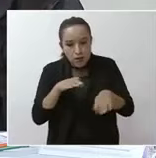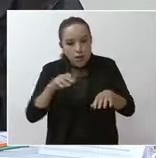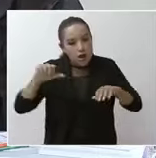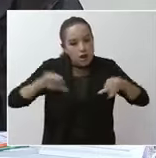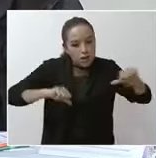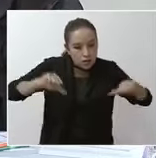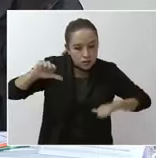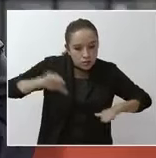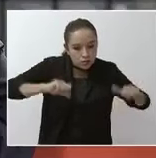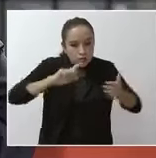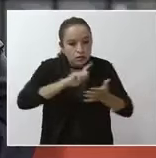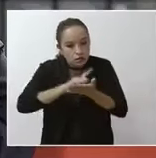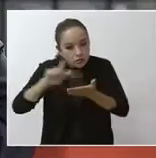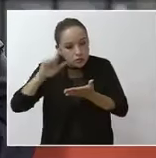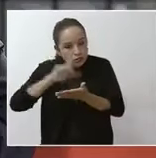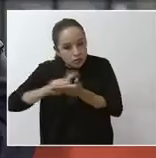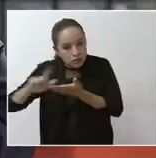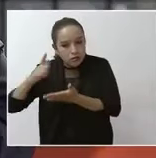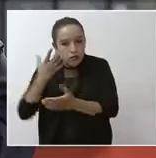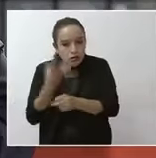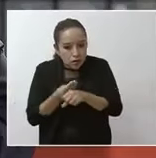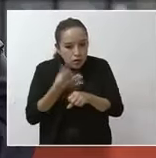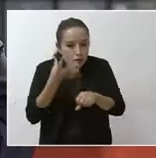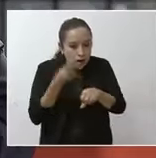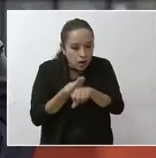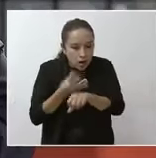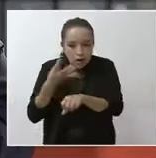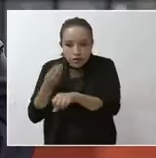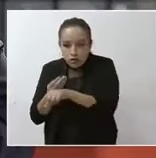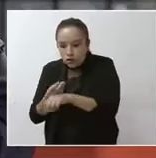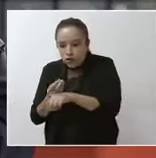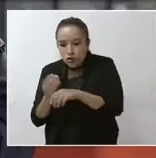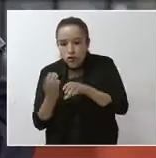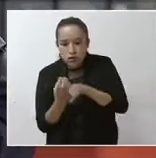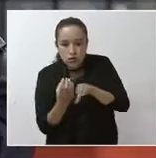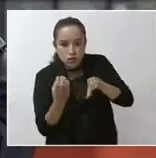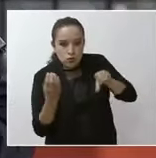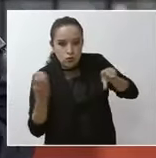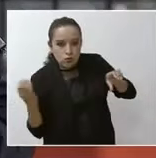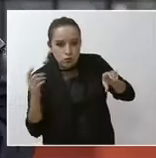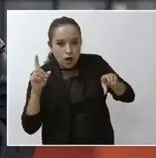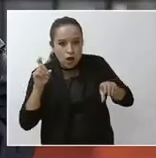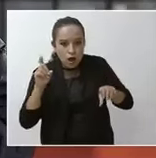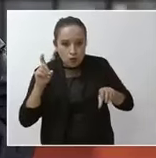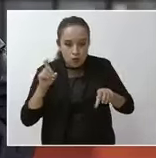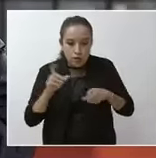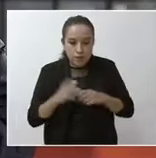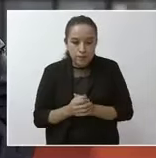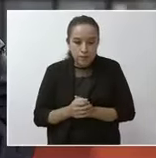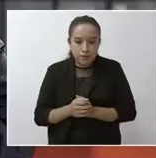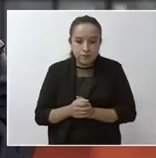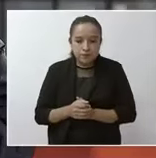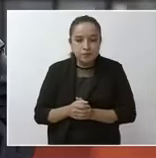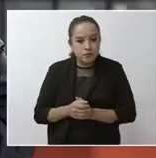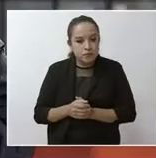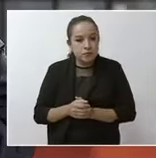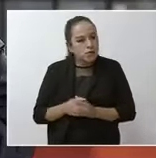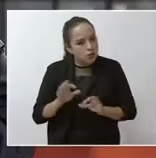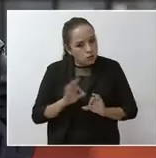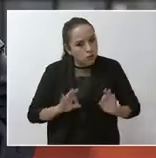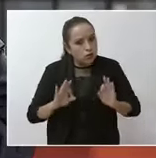acciones de limpieza y reparación de obras de drenaje. Cabe mencionar que en todo momento